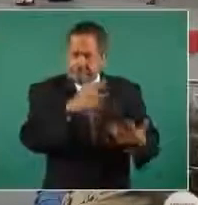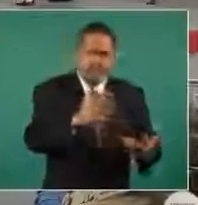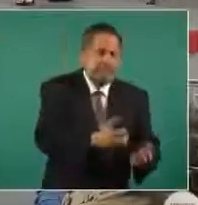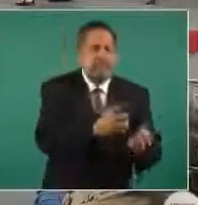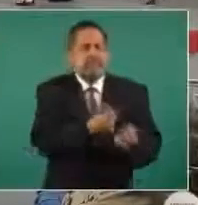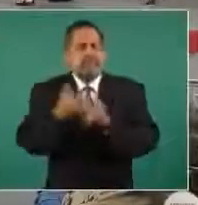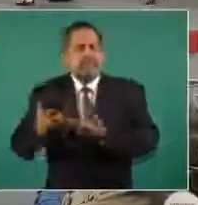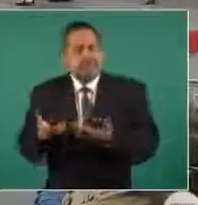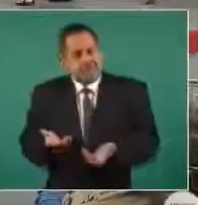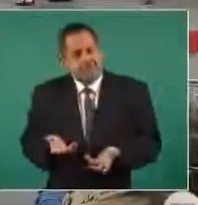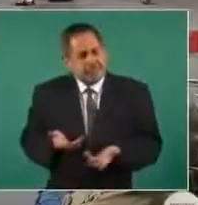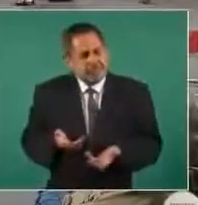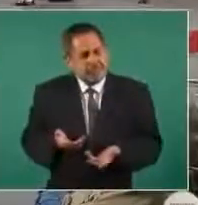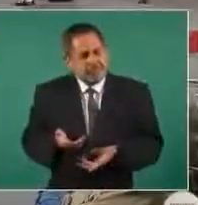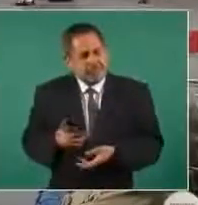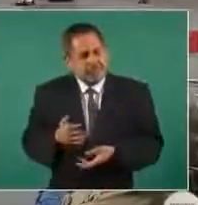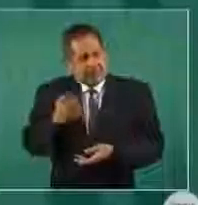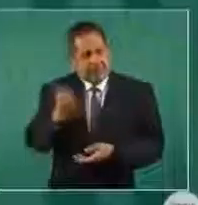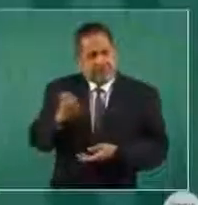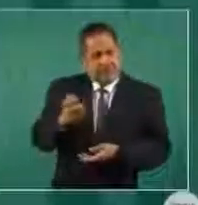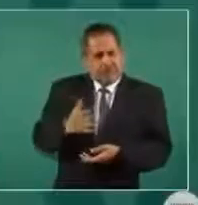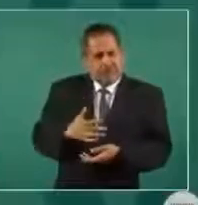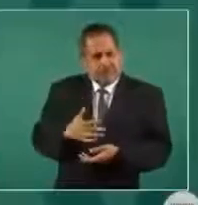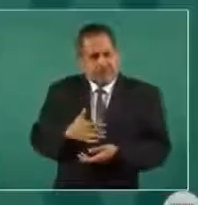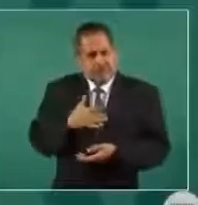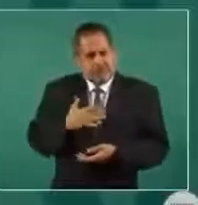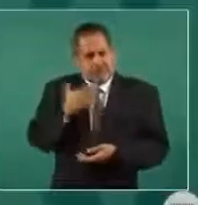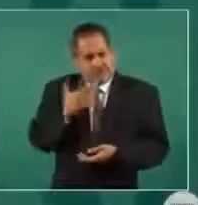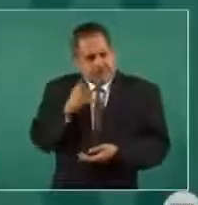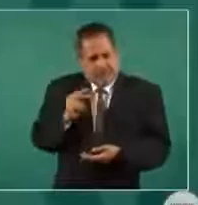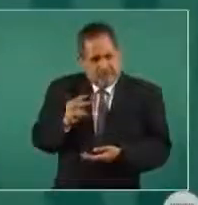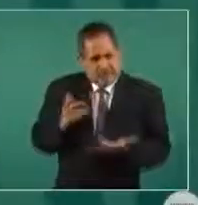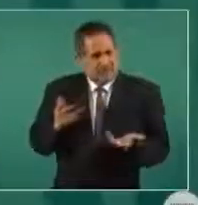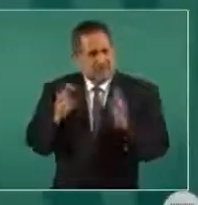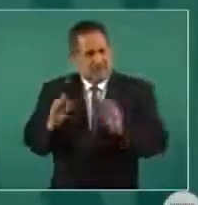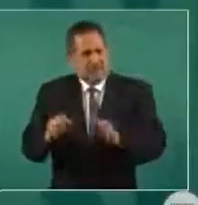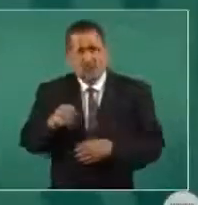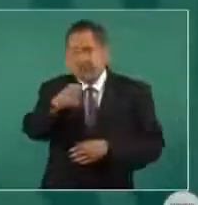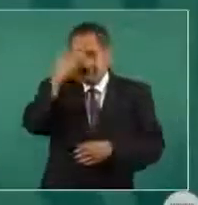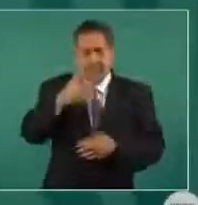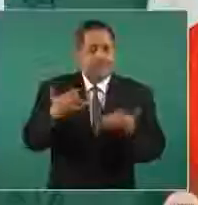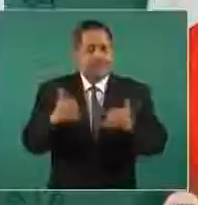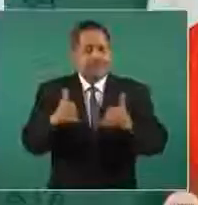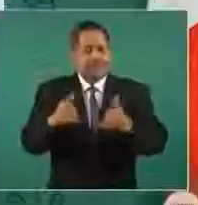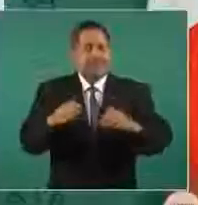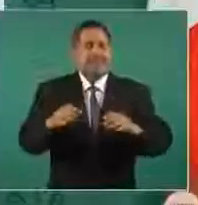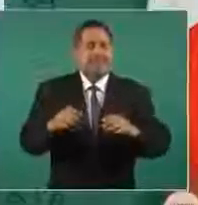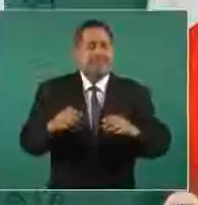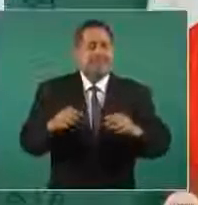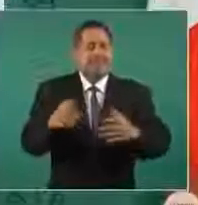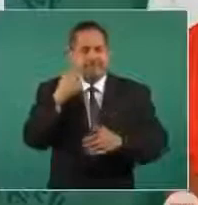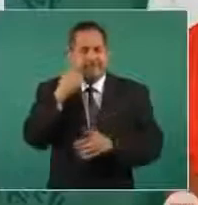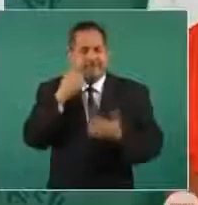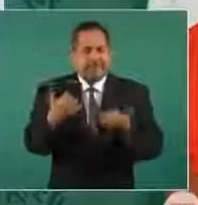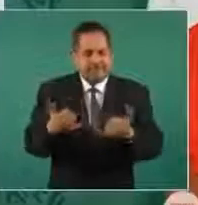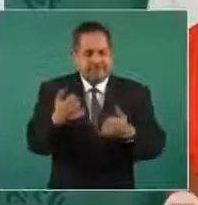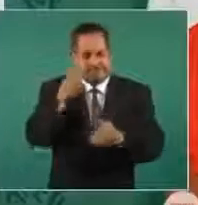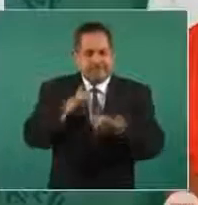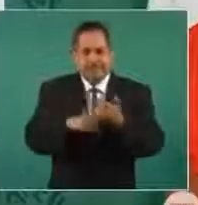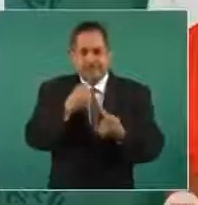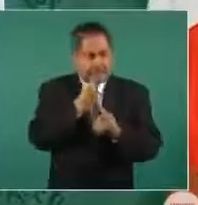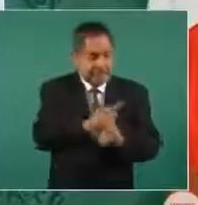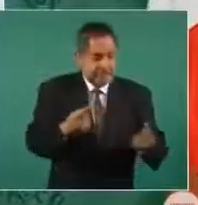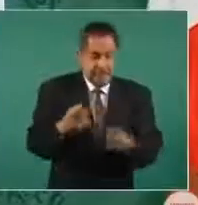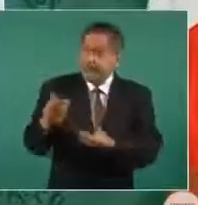¿Qué no es una labor humanitaria? ¿Saben qué es el juguete para el niño?